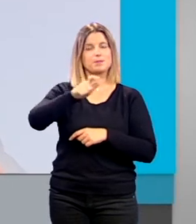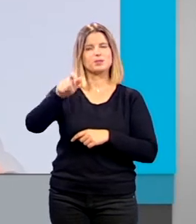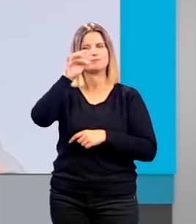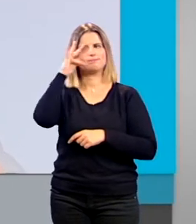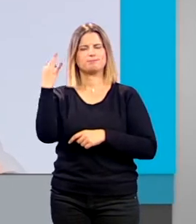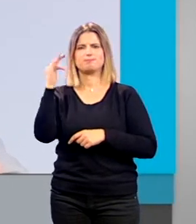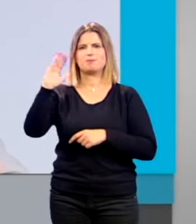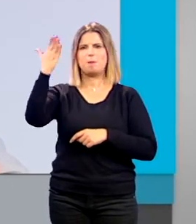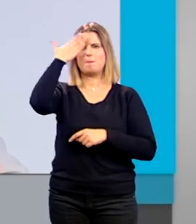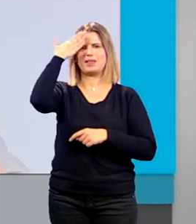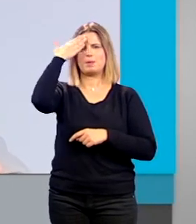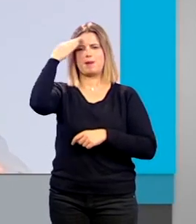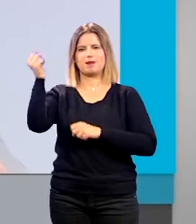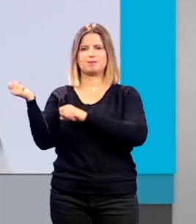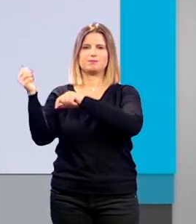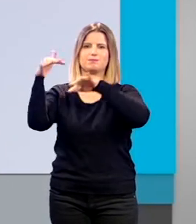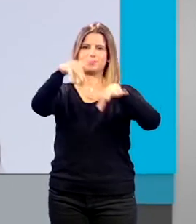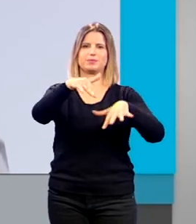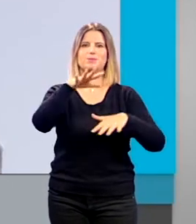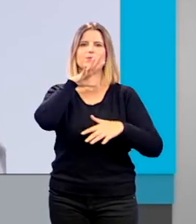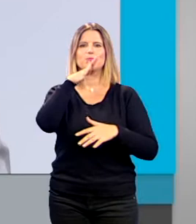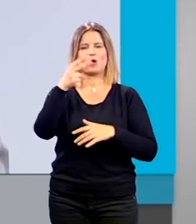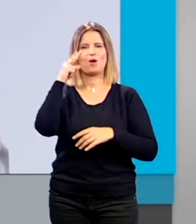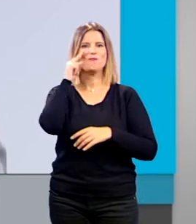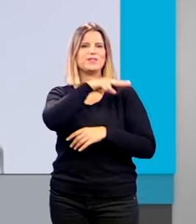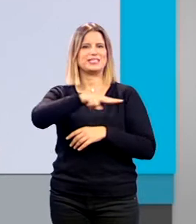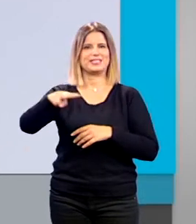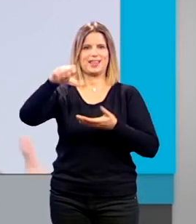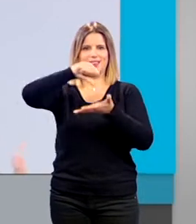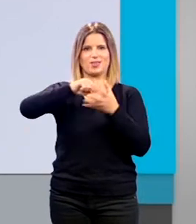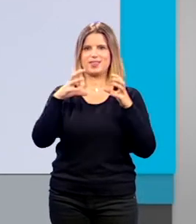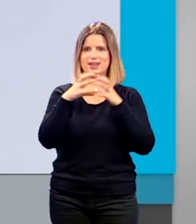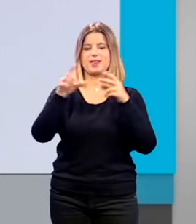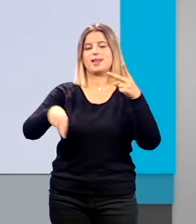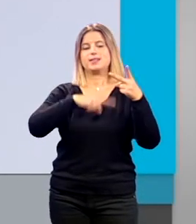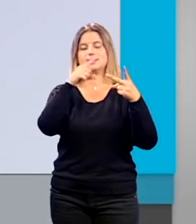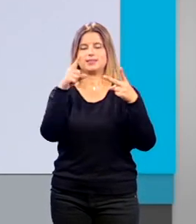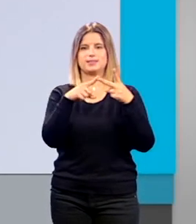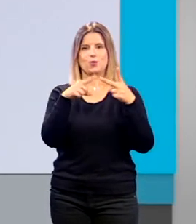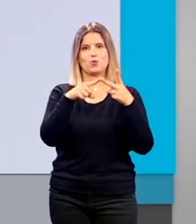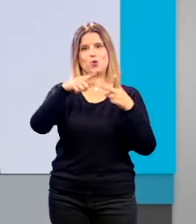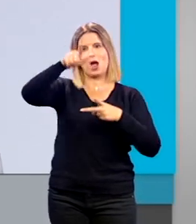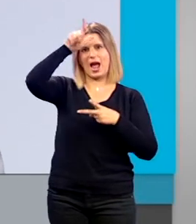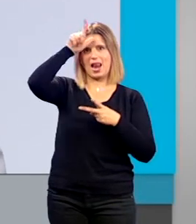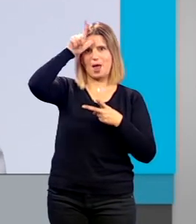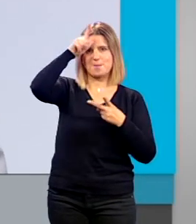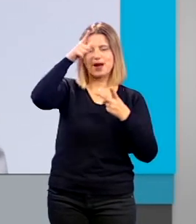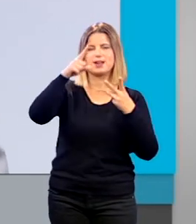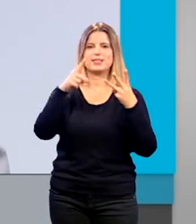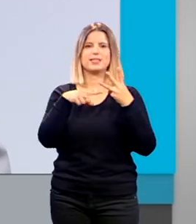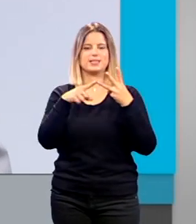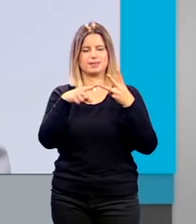los que encabecen las visitas internacionales a nuestra ciudad, seguido muy de lejos por los alemanes y